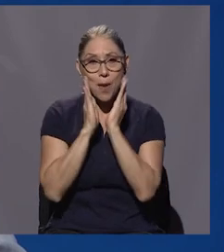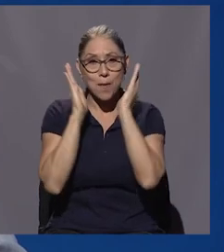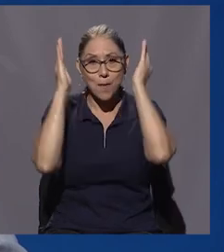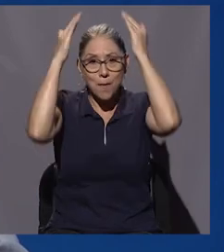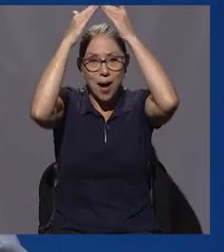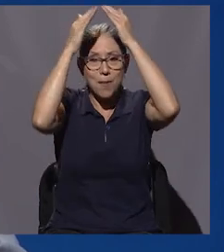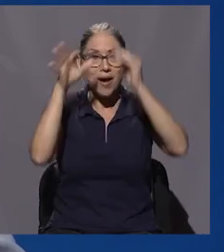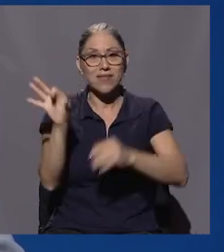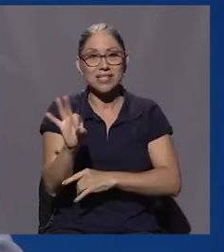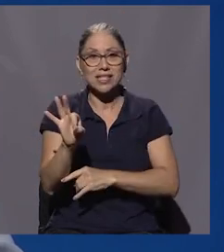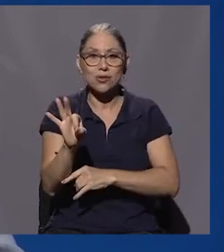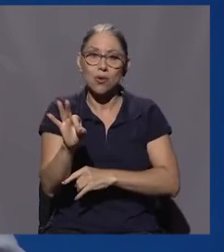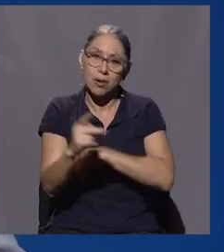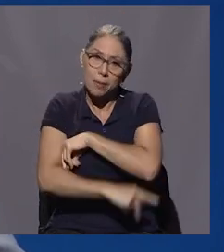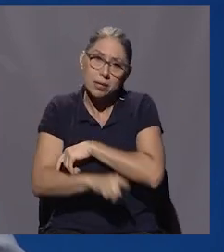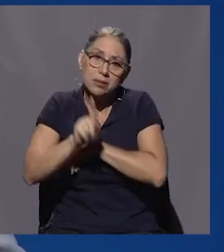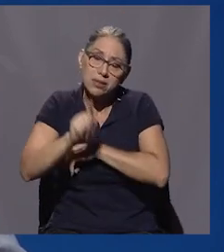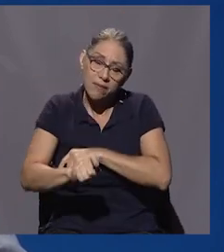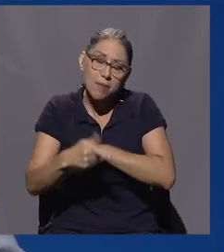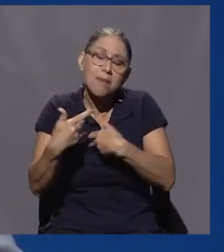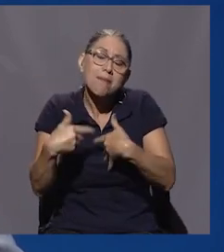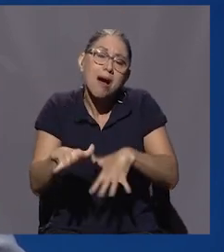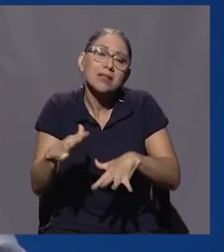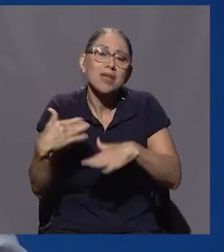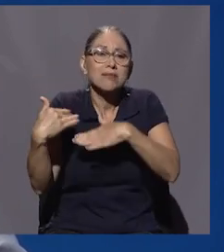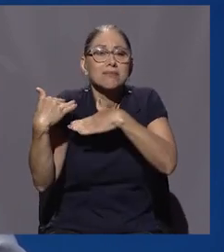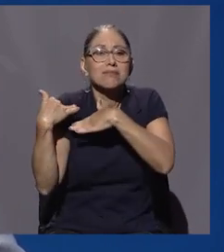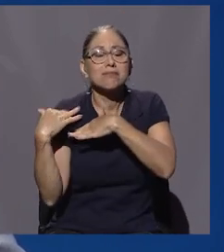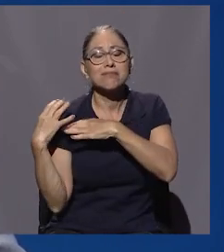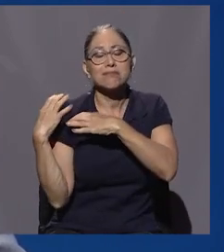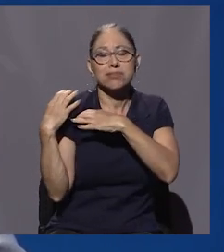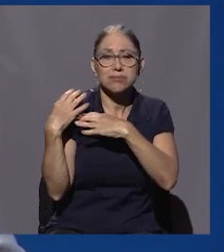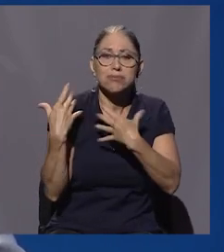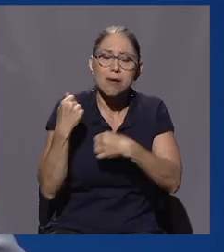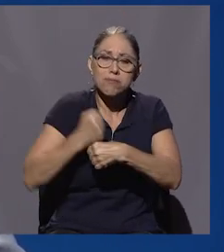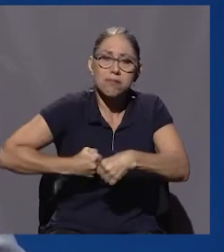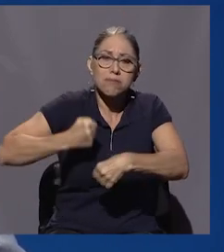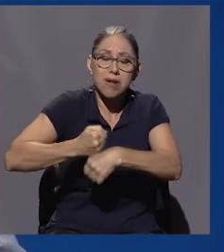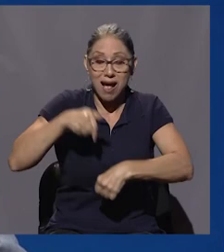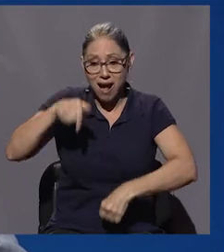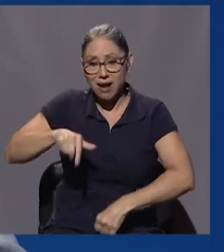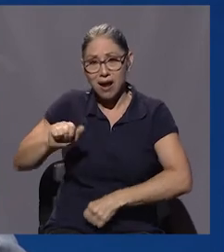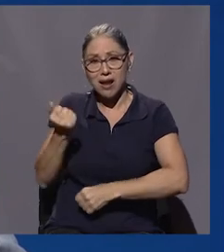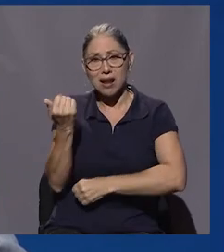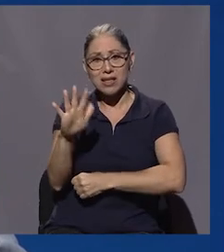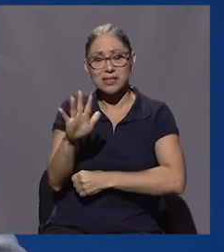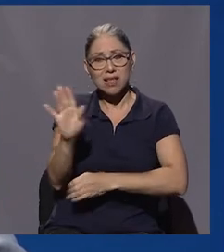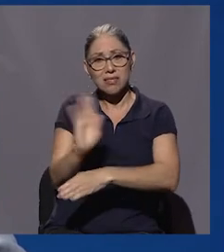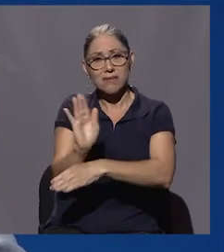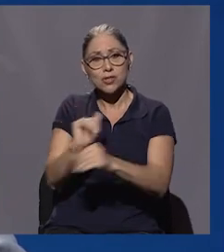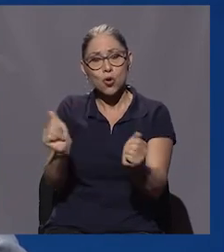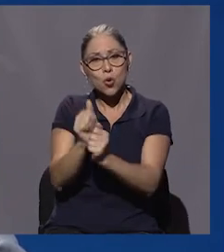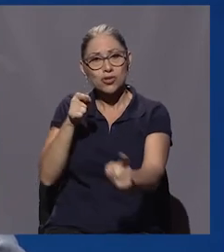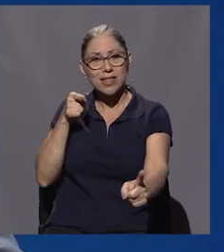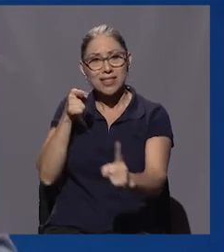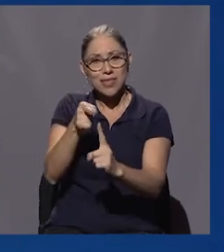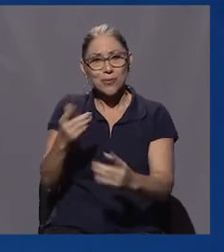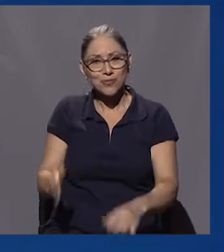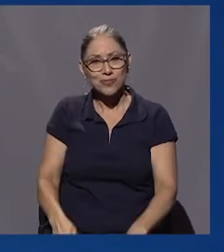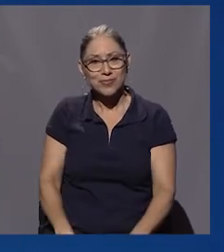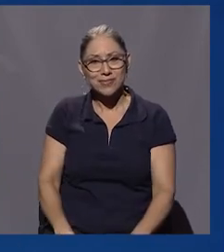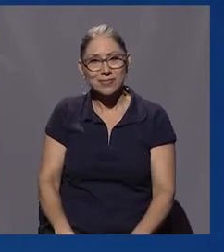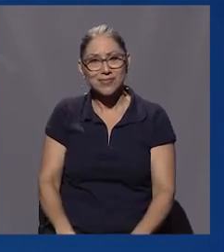Papa Francisco. Hay que echárselo al hombro. Estamos acá en el Canal 15 donde se hace Televisión con Sentido